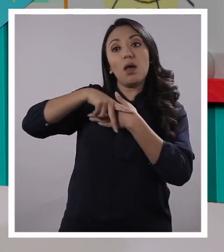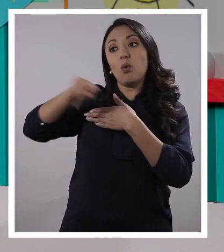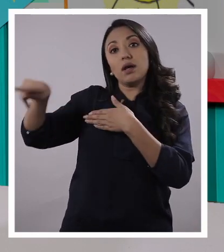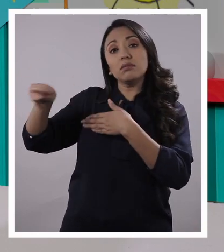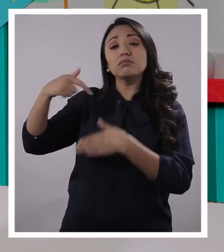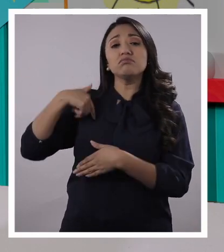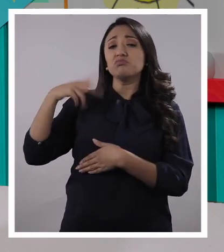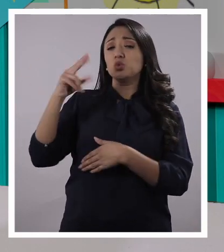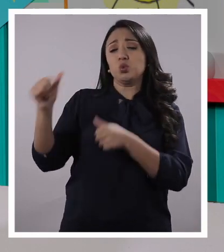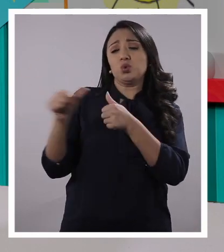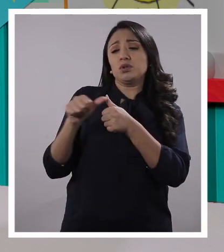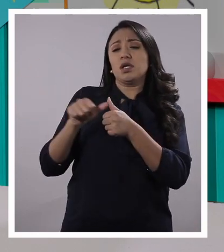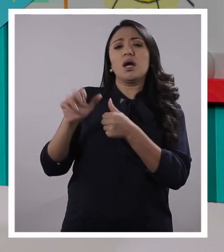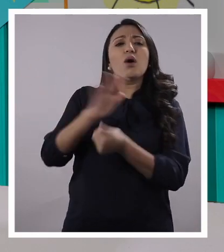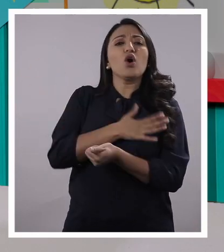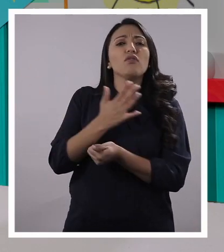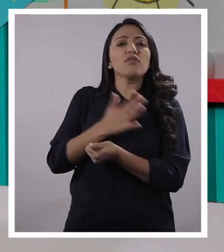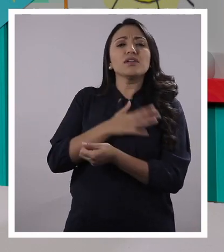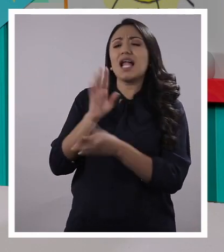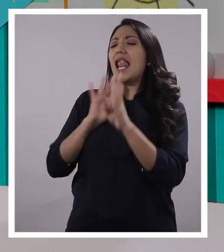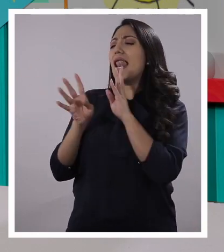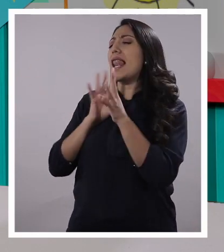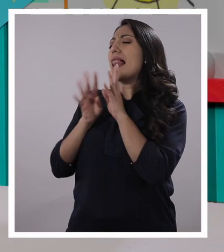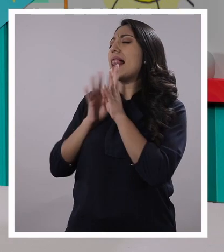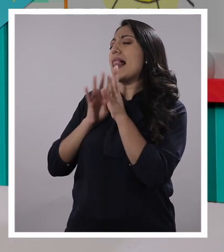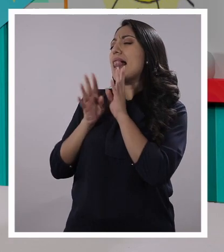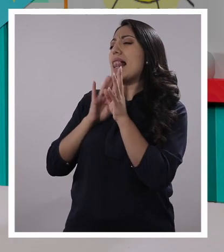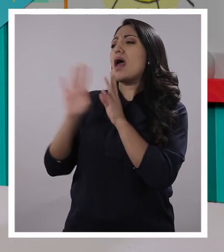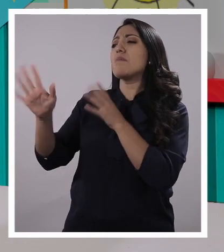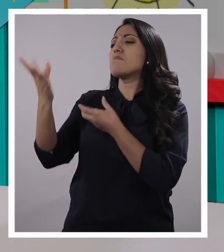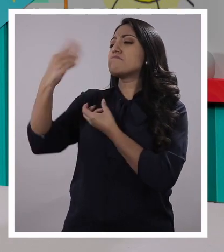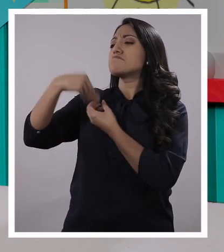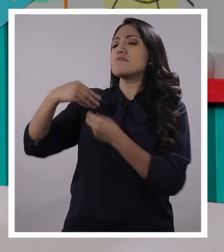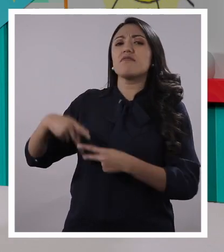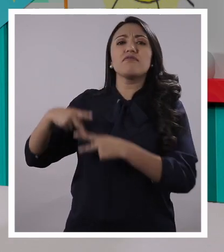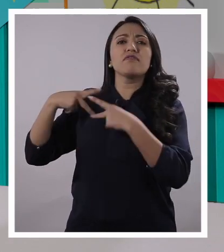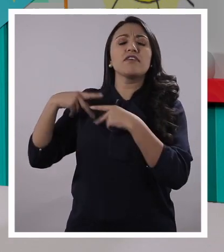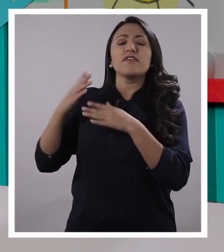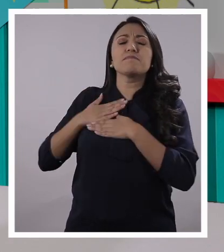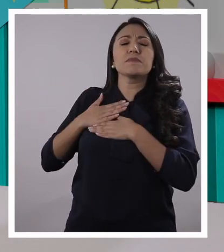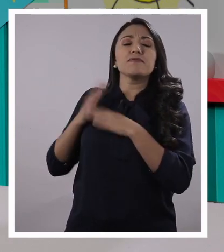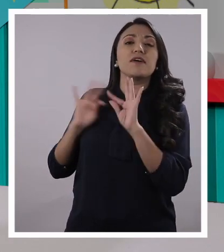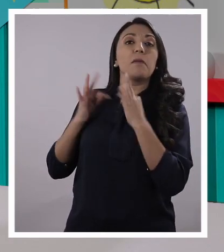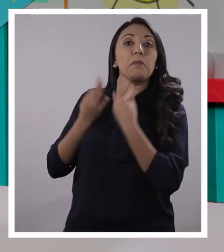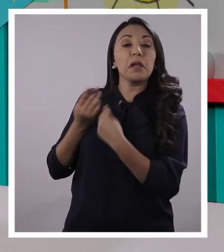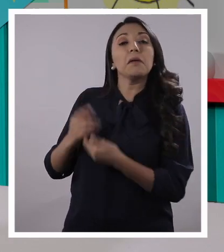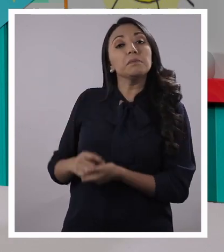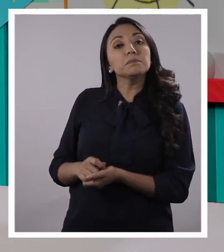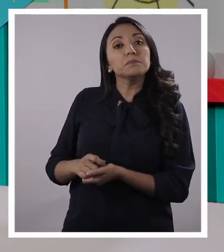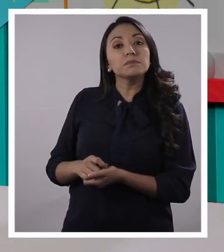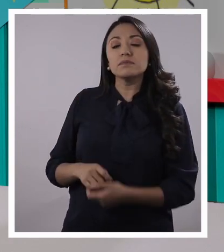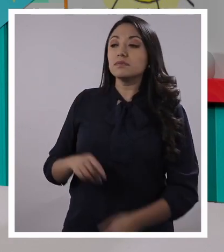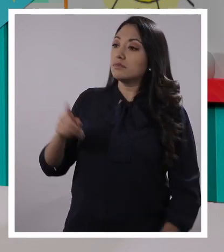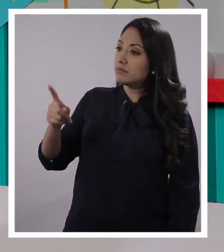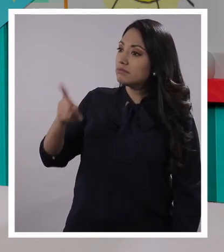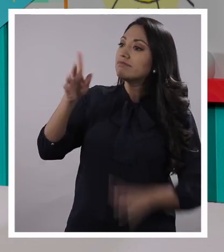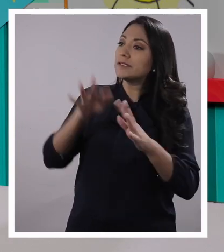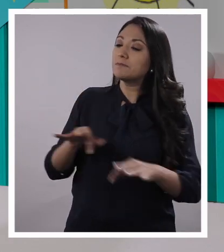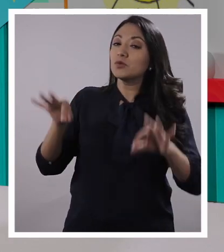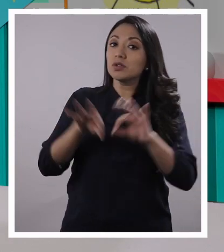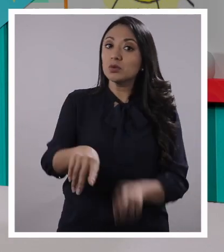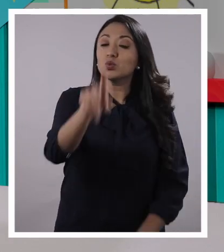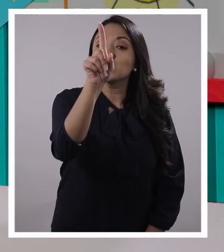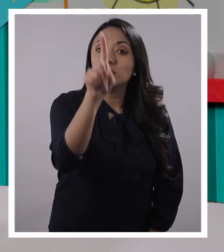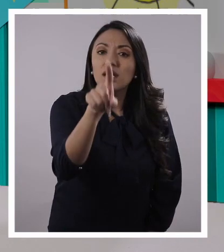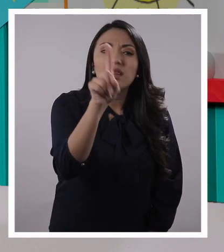tienes confianza con él. Sí, es como parte de mi familia. Ah, muy bien. Chicos, es importantísimo que ustedes conozcan, identifiquen